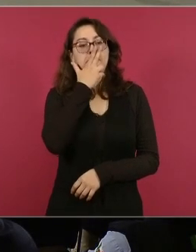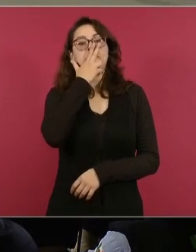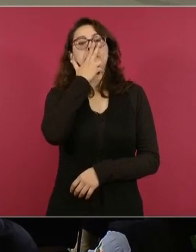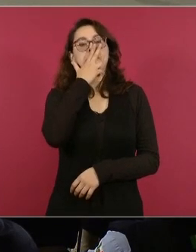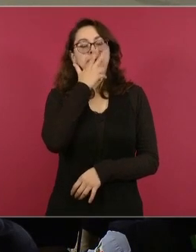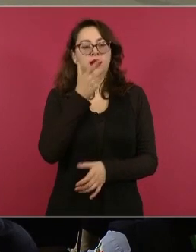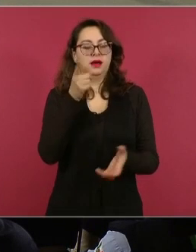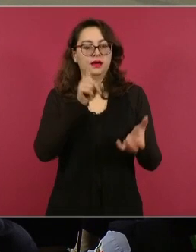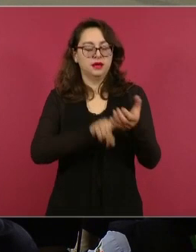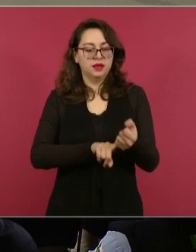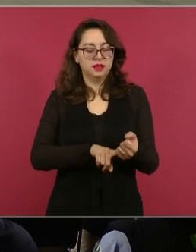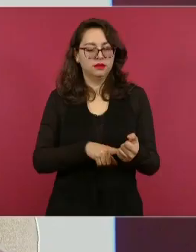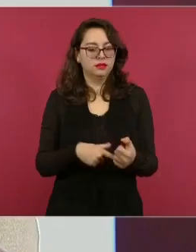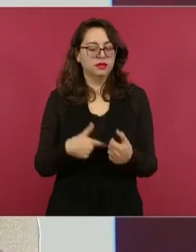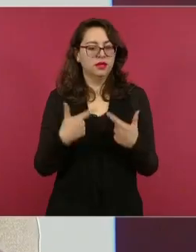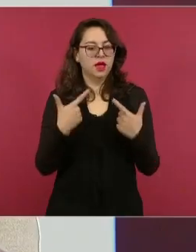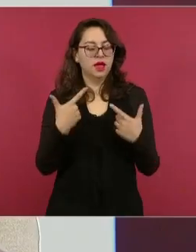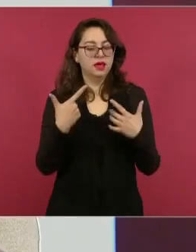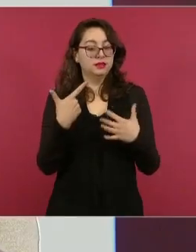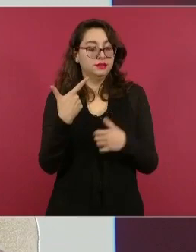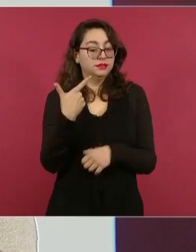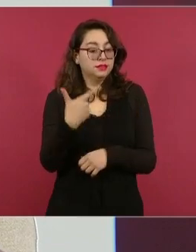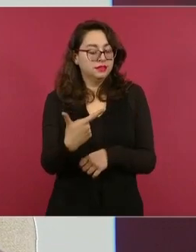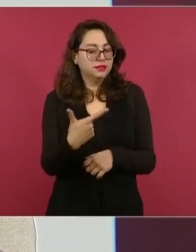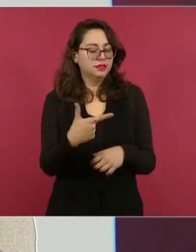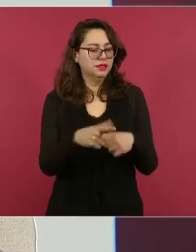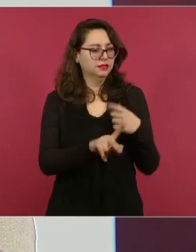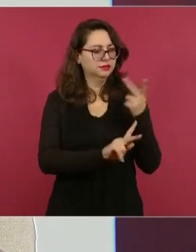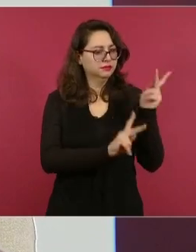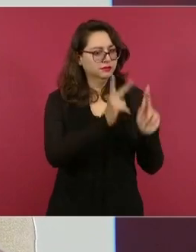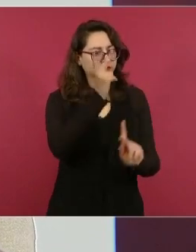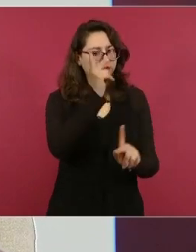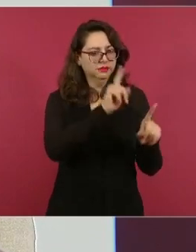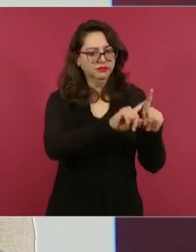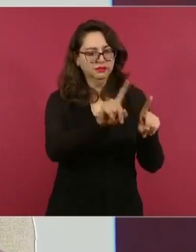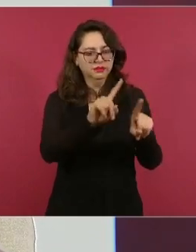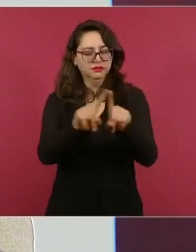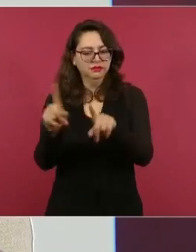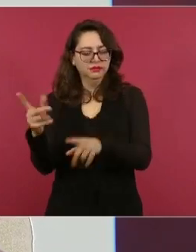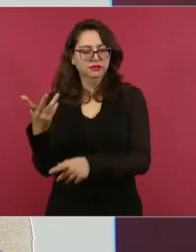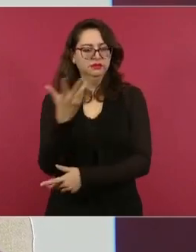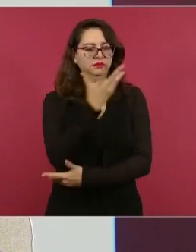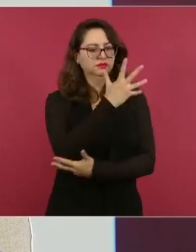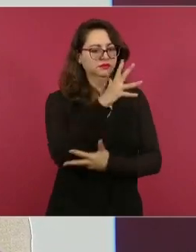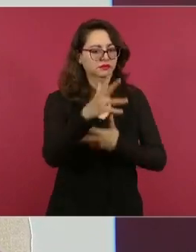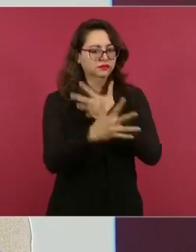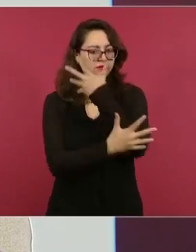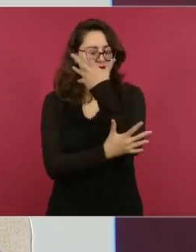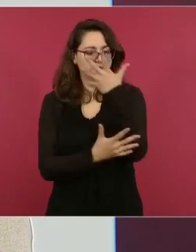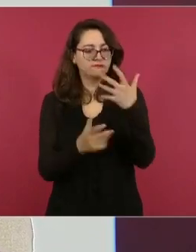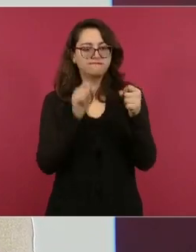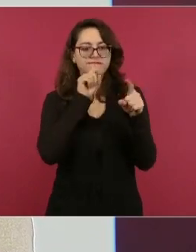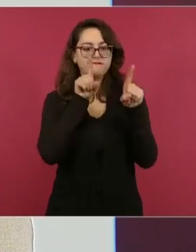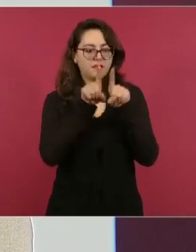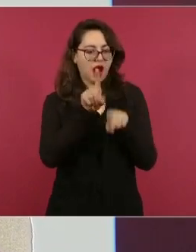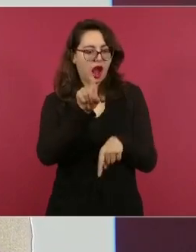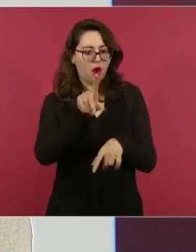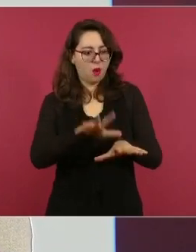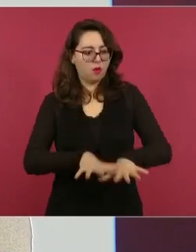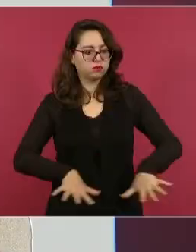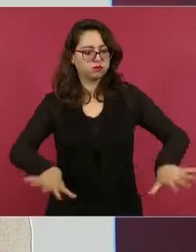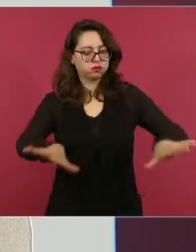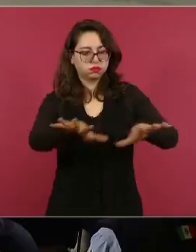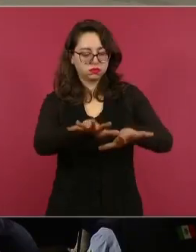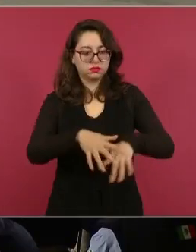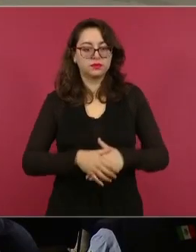protege siete tipos de vegetación, entre los que destacan las selvas y humedales, conocidas como aguadas. Mil